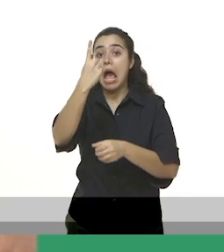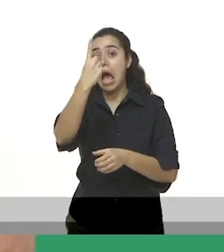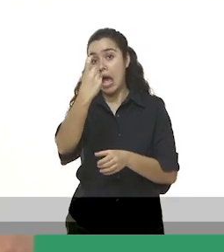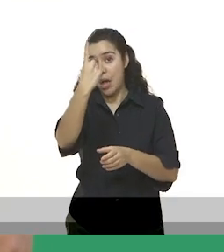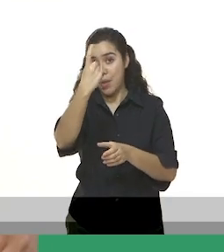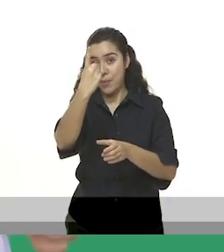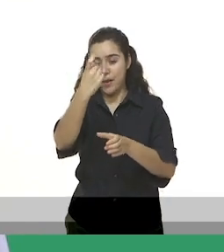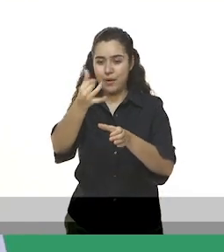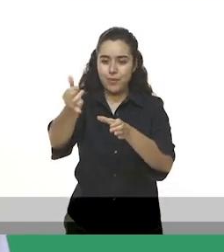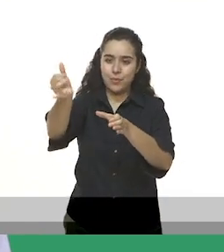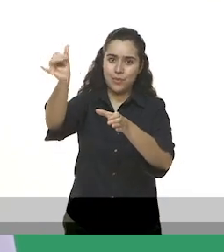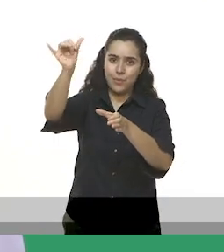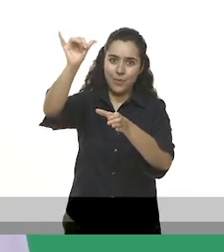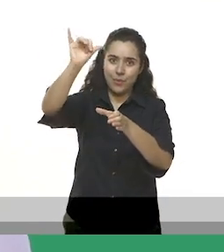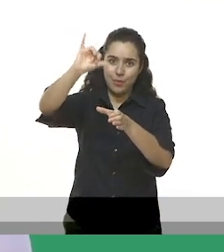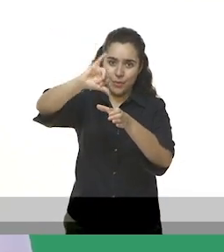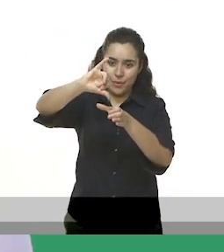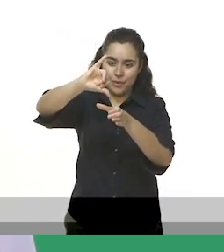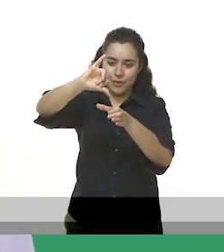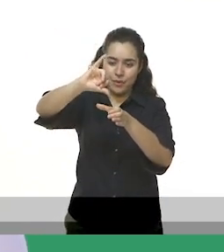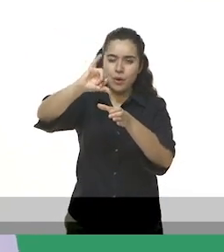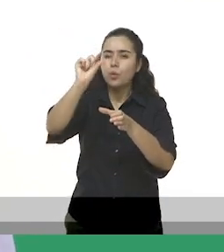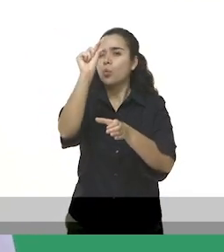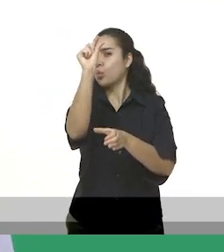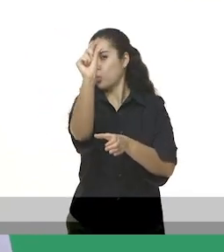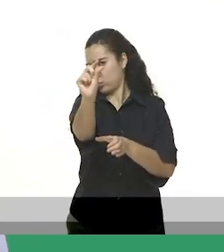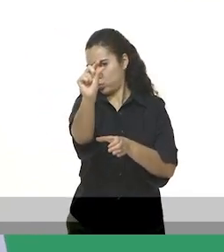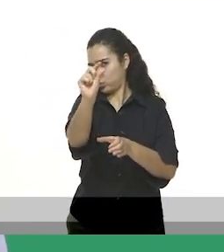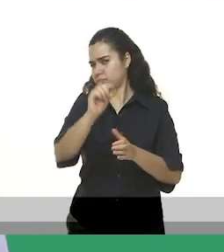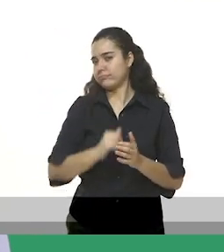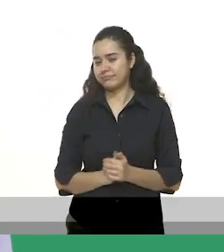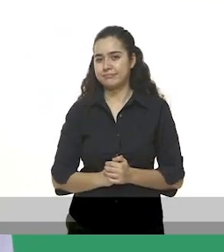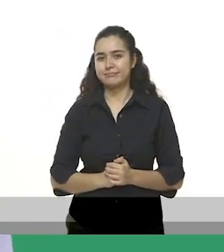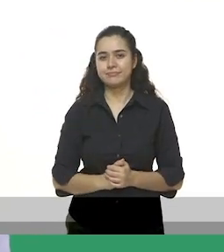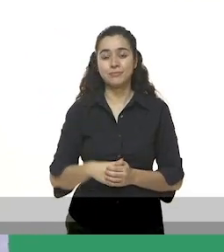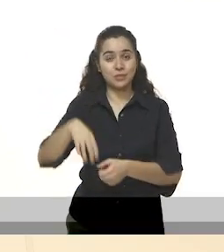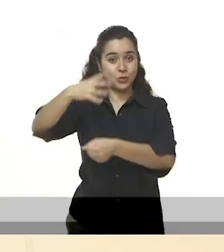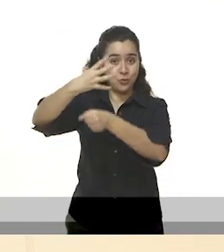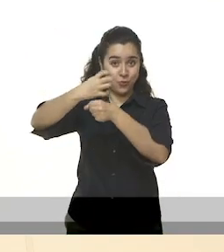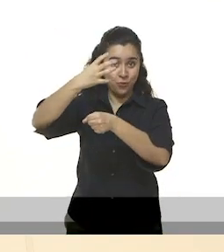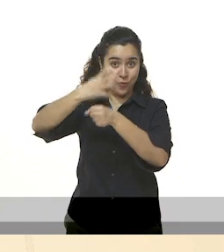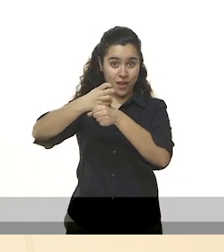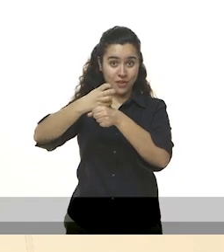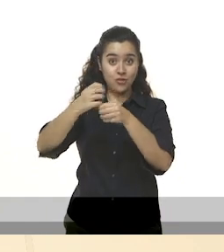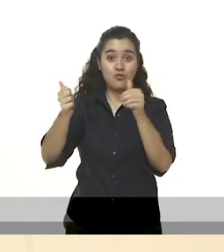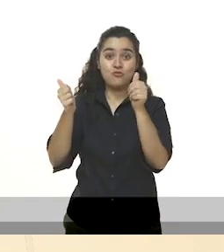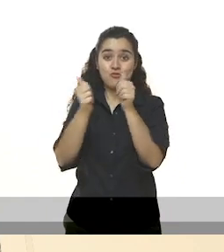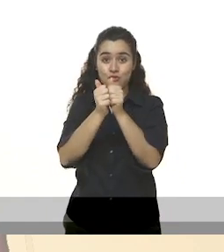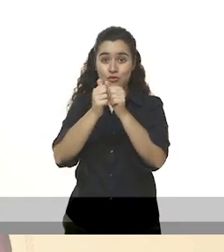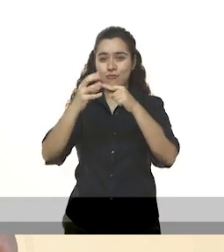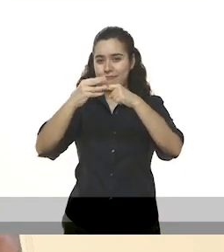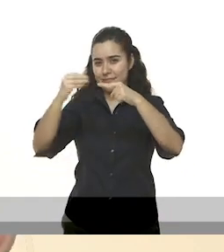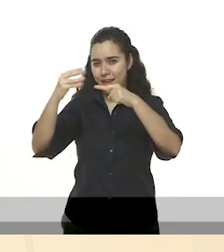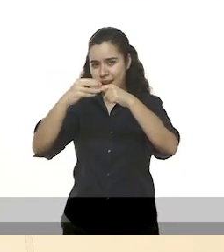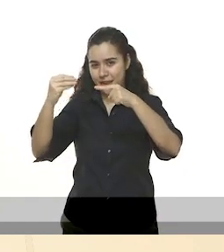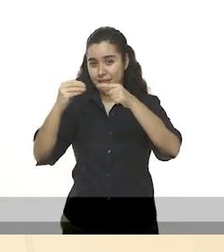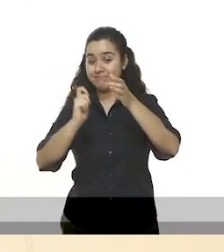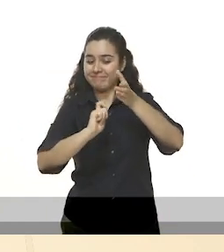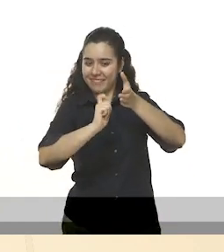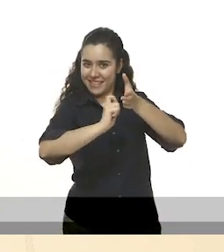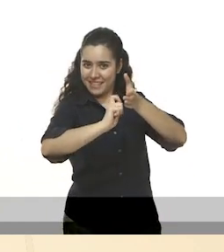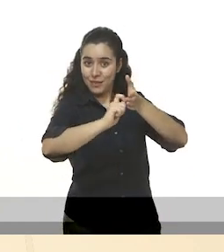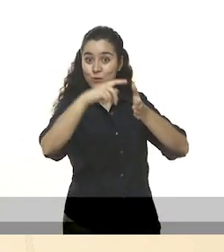paso. Coloquen agua para humedecer el algodón, sin que quede muy mojado. Cuarto paso. Con un marcador,